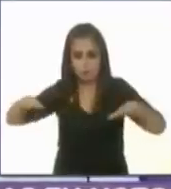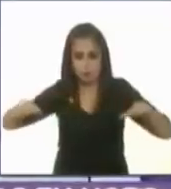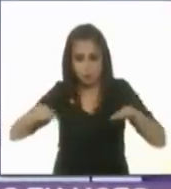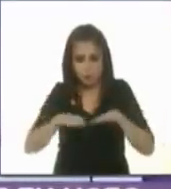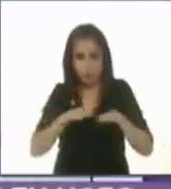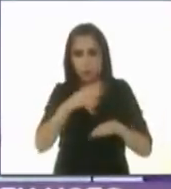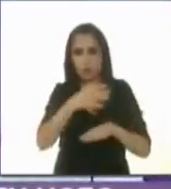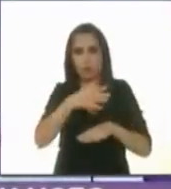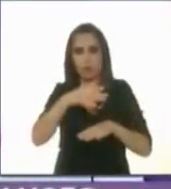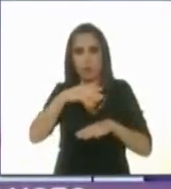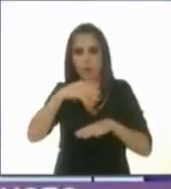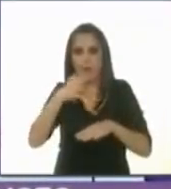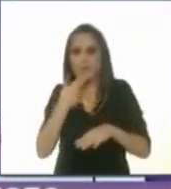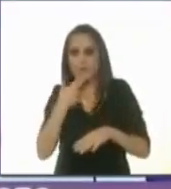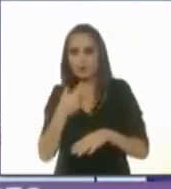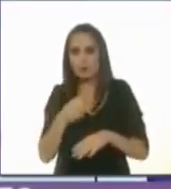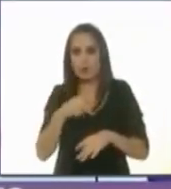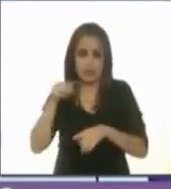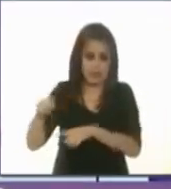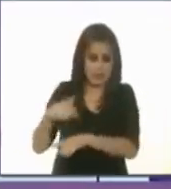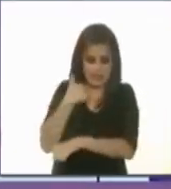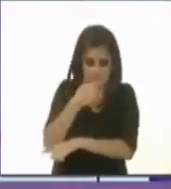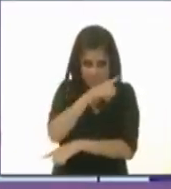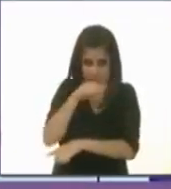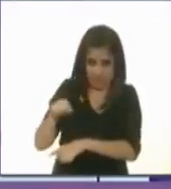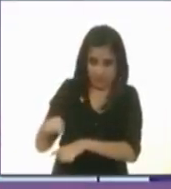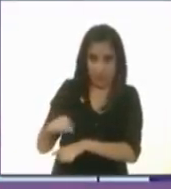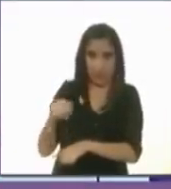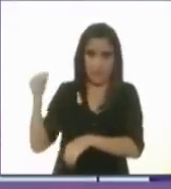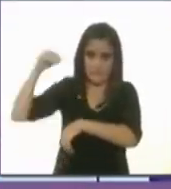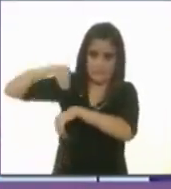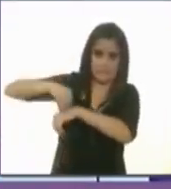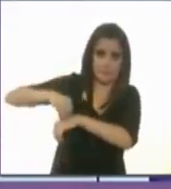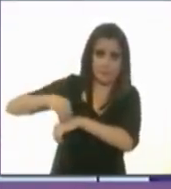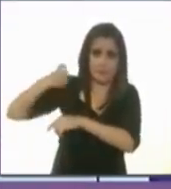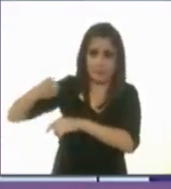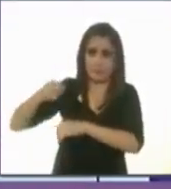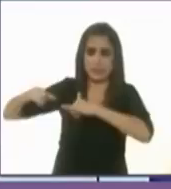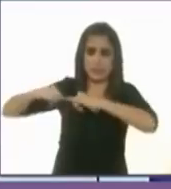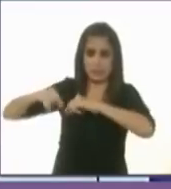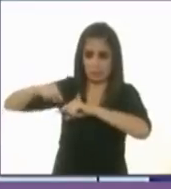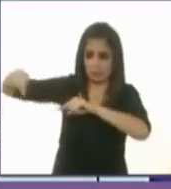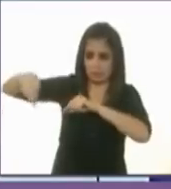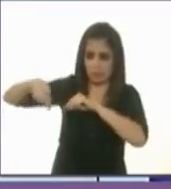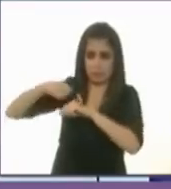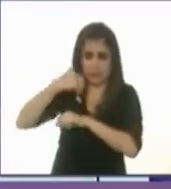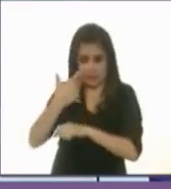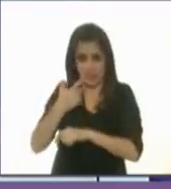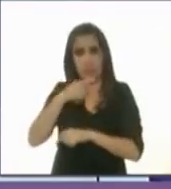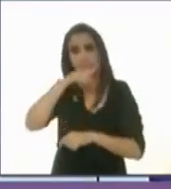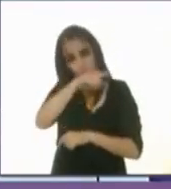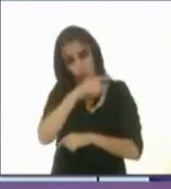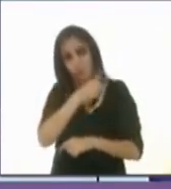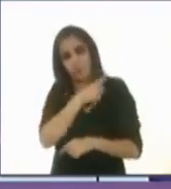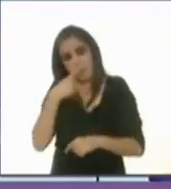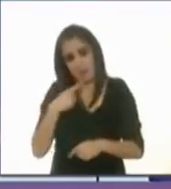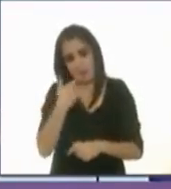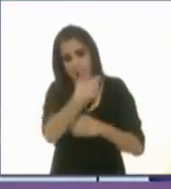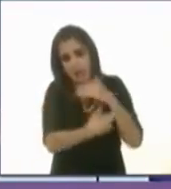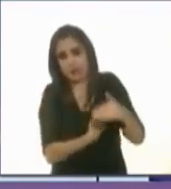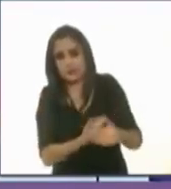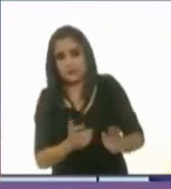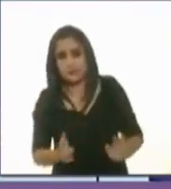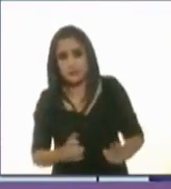ecológico, para cobrarle a la gente para que se asiente en esos terrenos. No les dan servicios y después